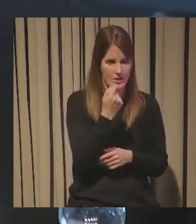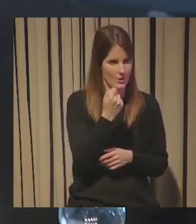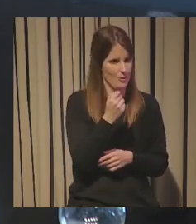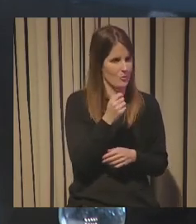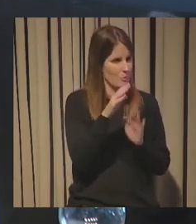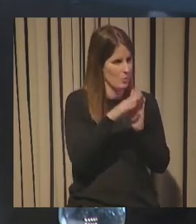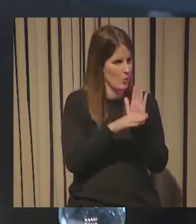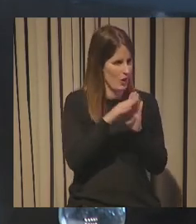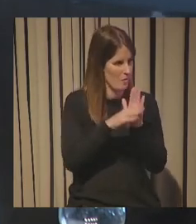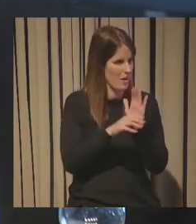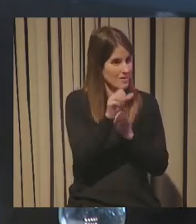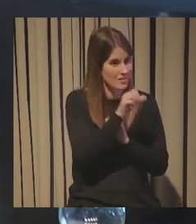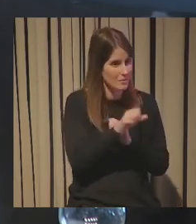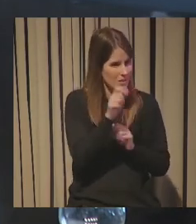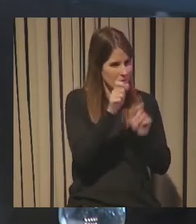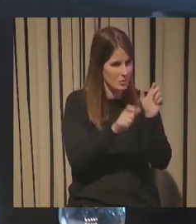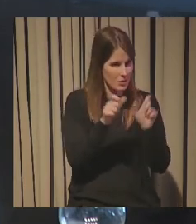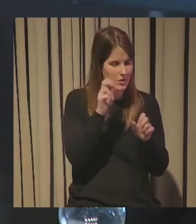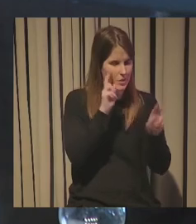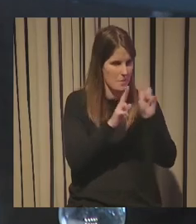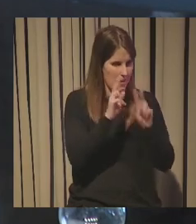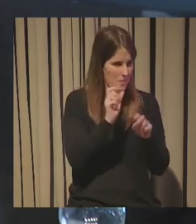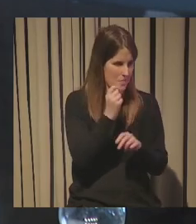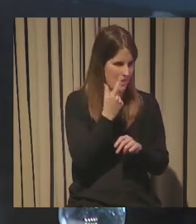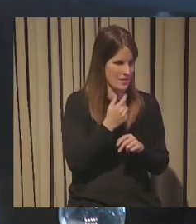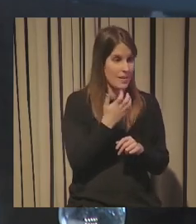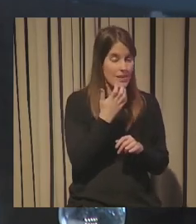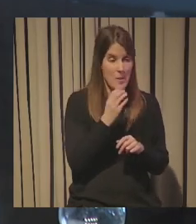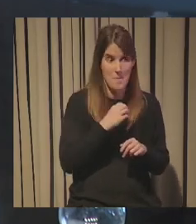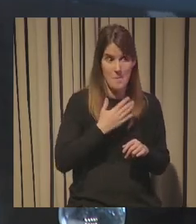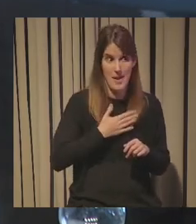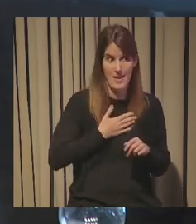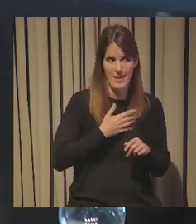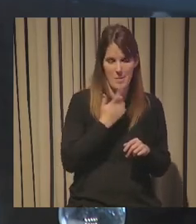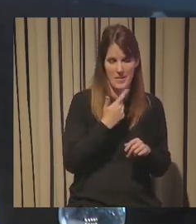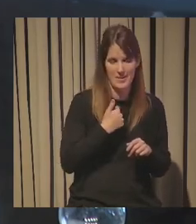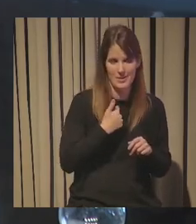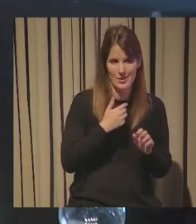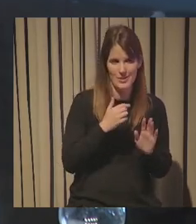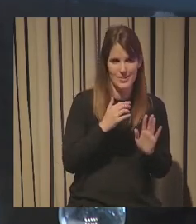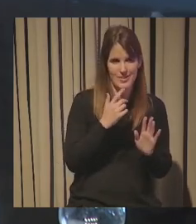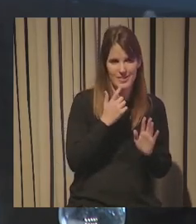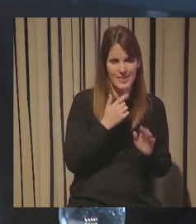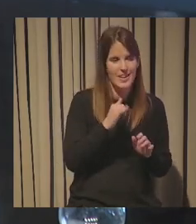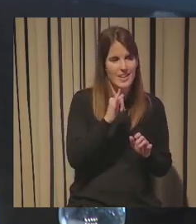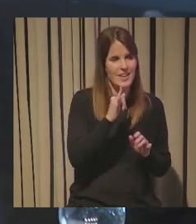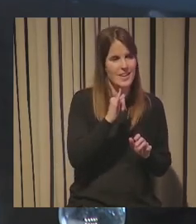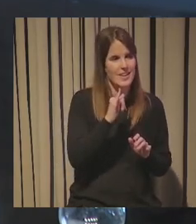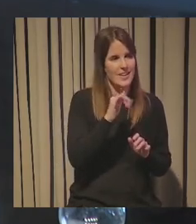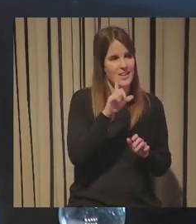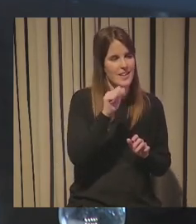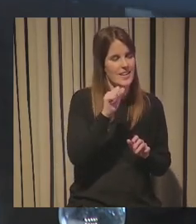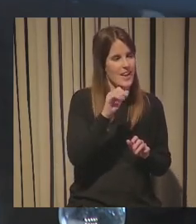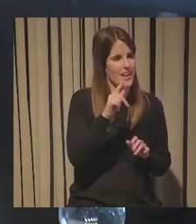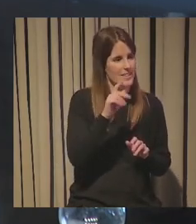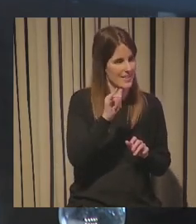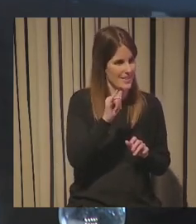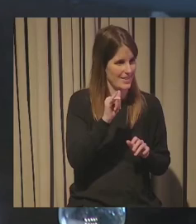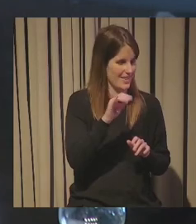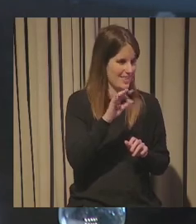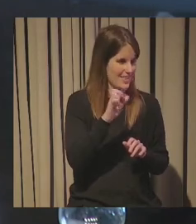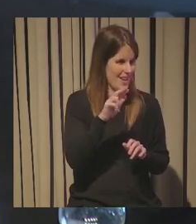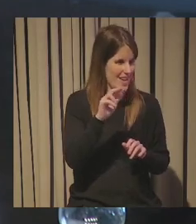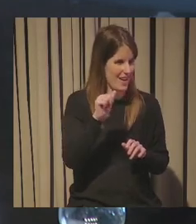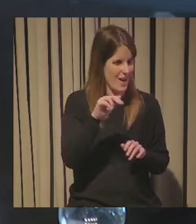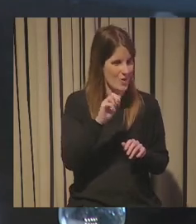vistos de la semana que por cierto en el capítulo de mañana me han dicho que y Lasky Serrano que es la presentadora se muere de risa a